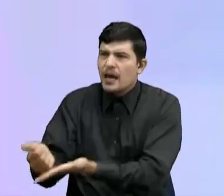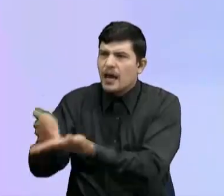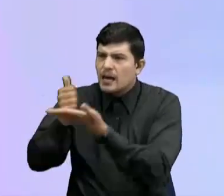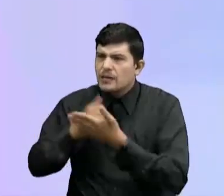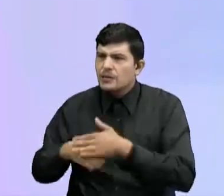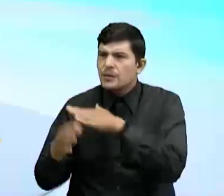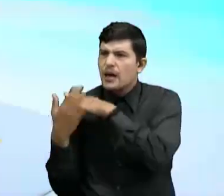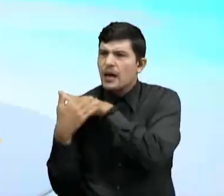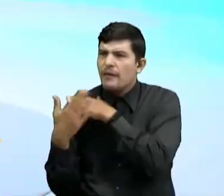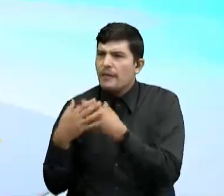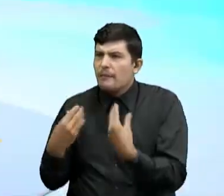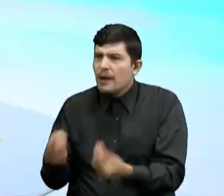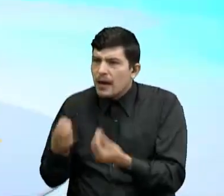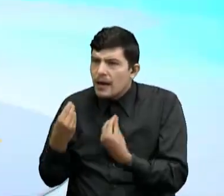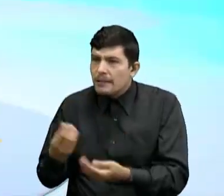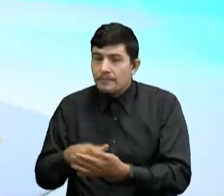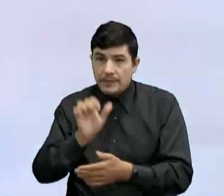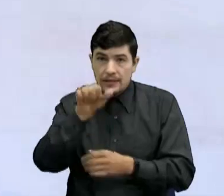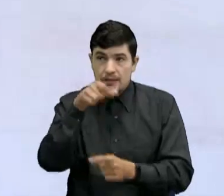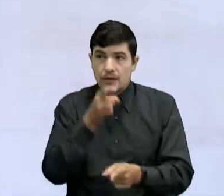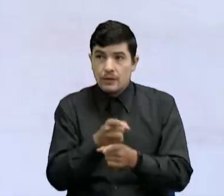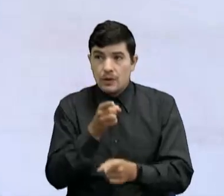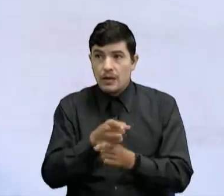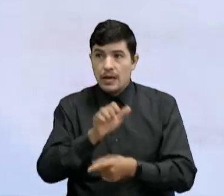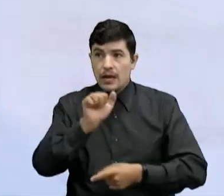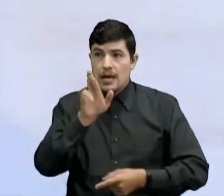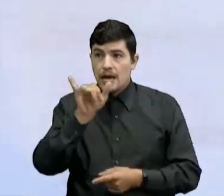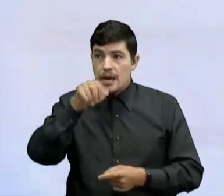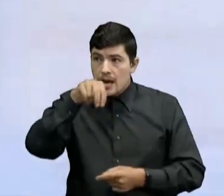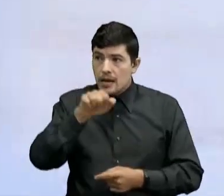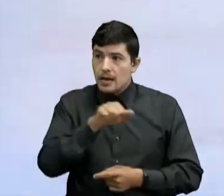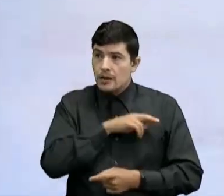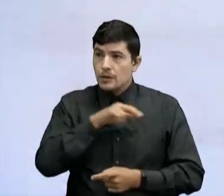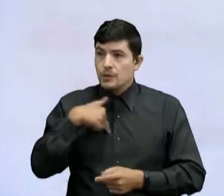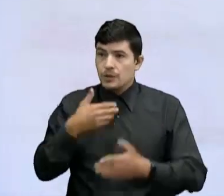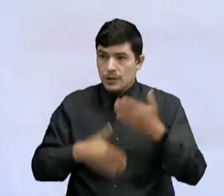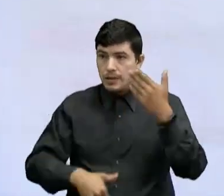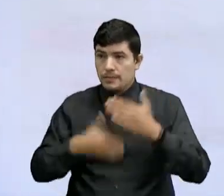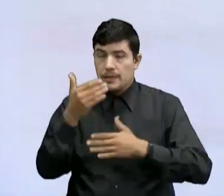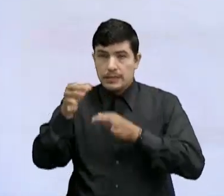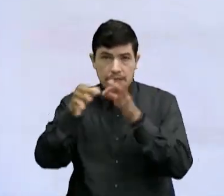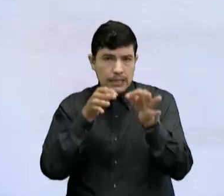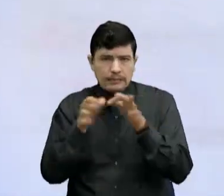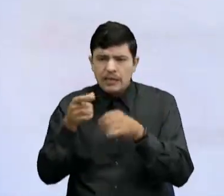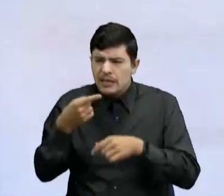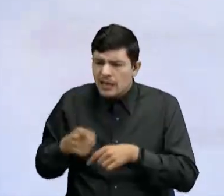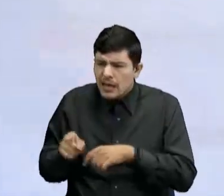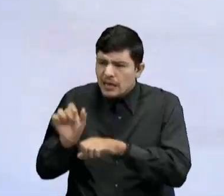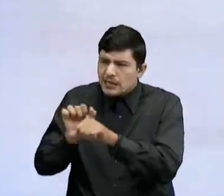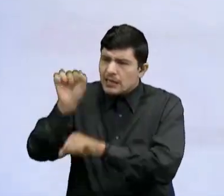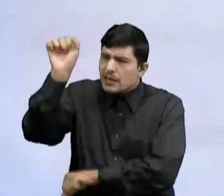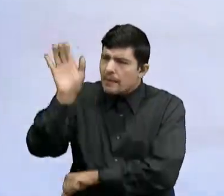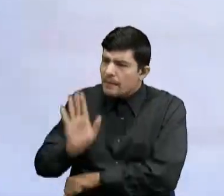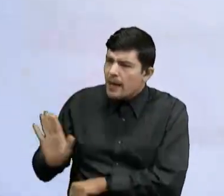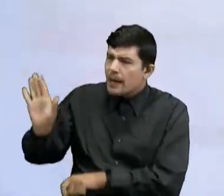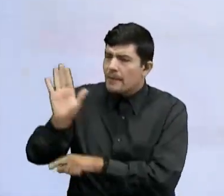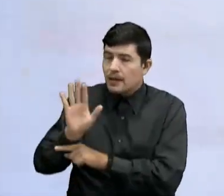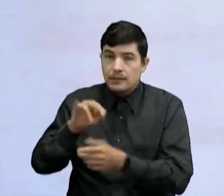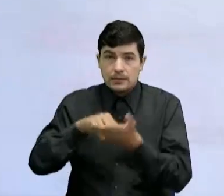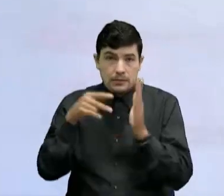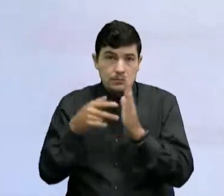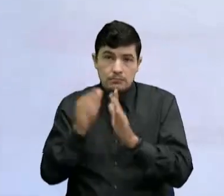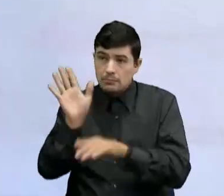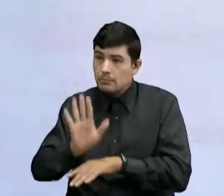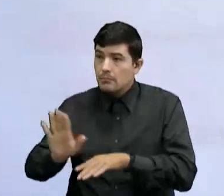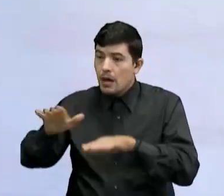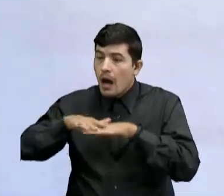indica Un mapa profe? Pues si Ariana Vamos a empezar Explicando ¿Qué es un mapa? Un mapa es una representación De un segmento